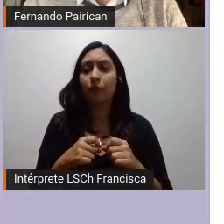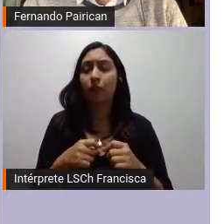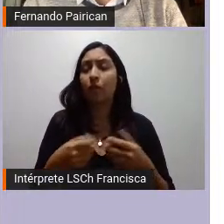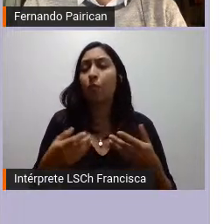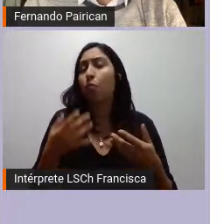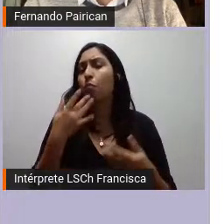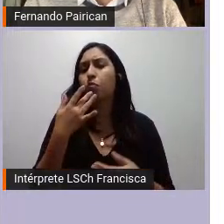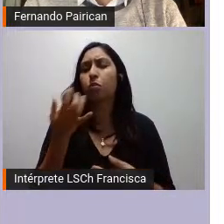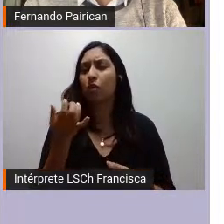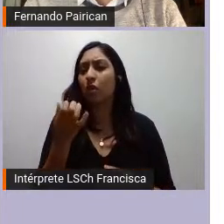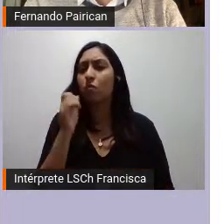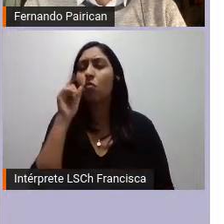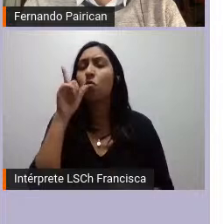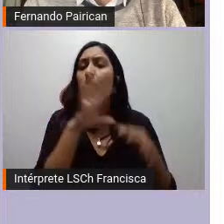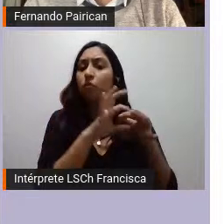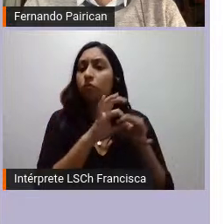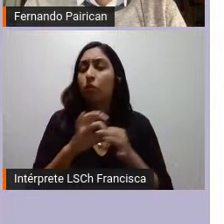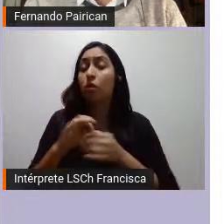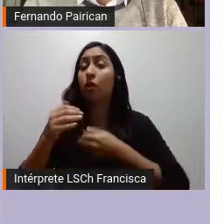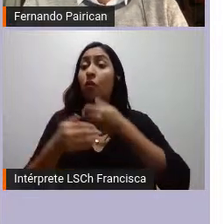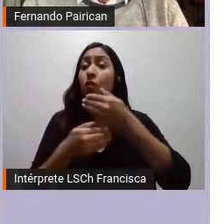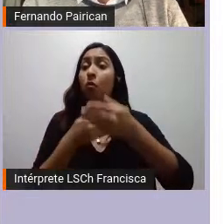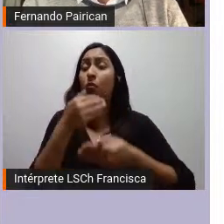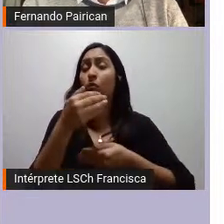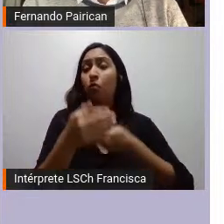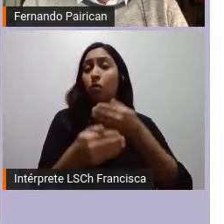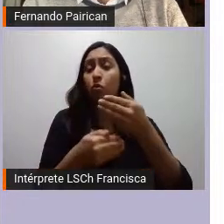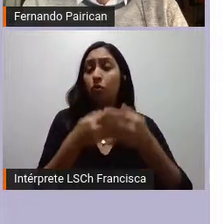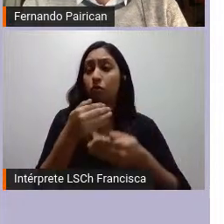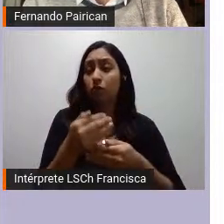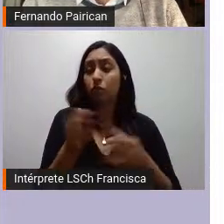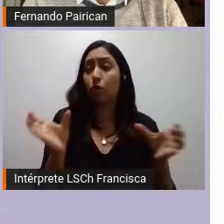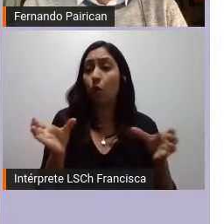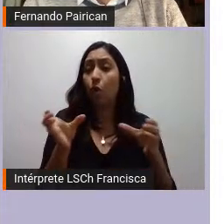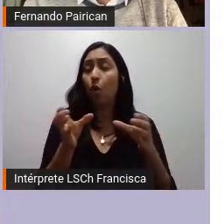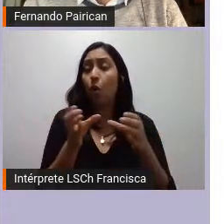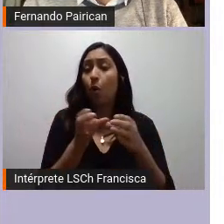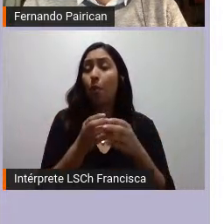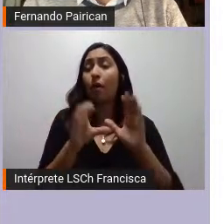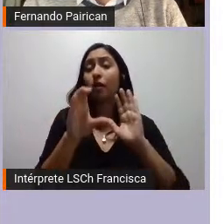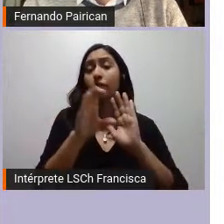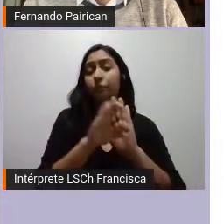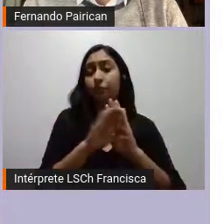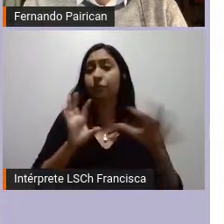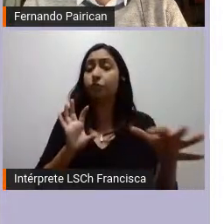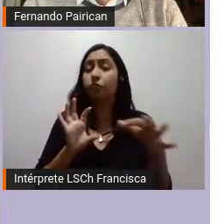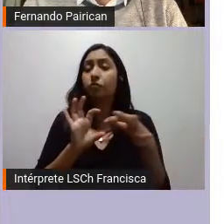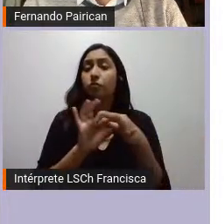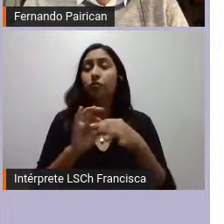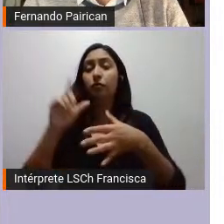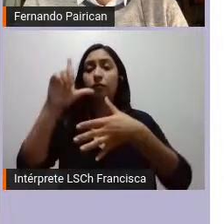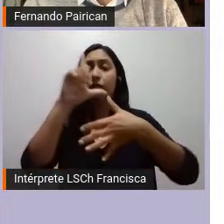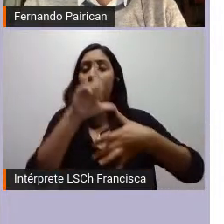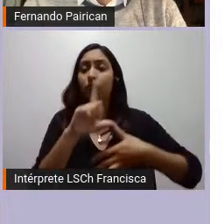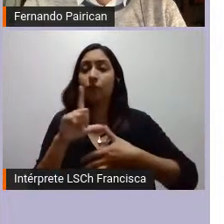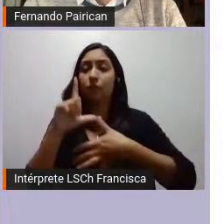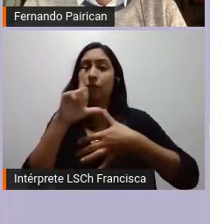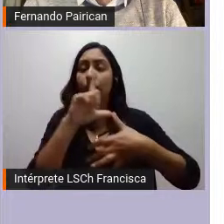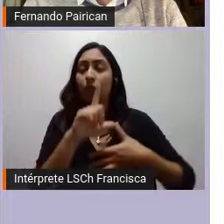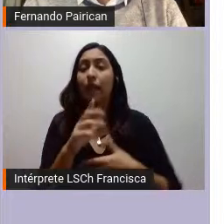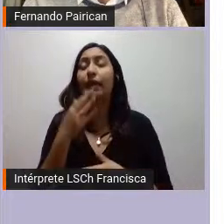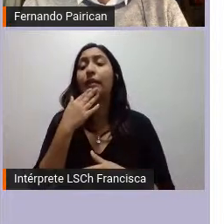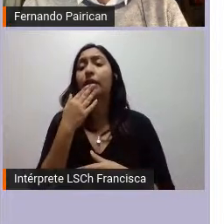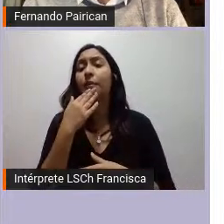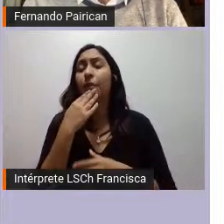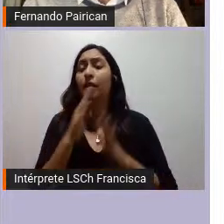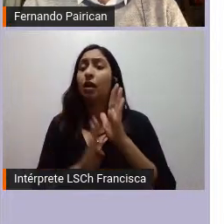proceso convencional que están hallando adelante los pueblos originarios, conectado con América Latina, pero también conectado con lo que se ha desarrollado a